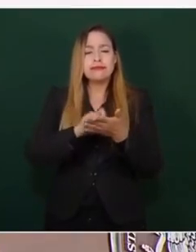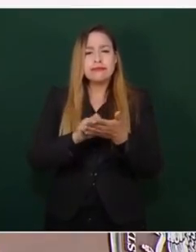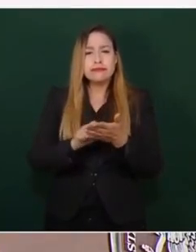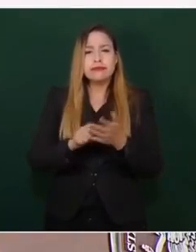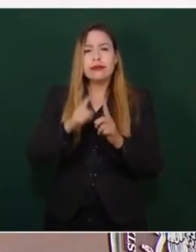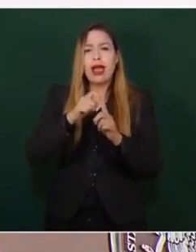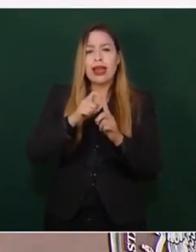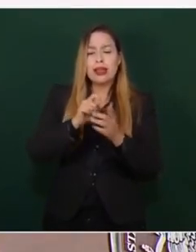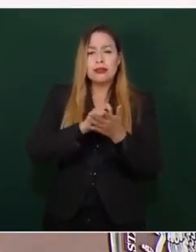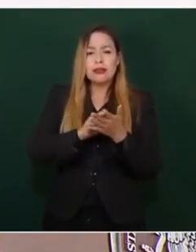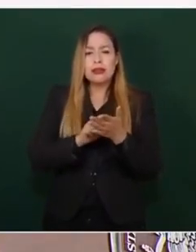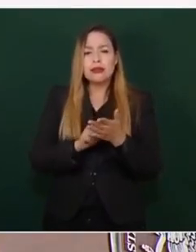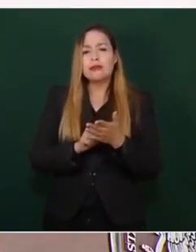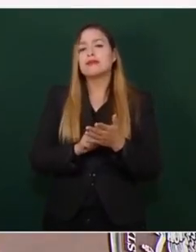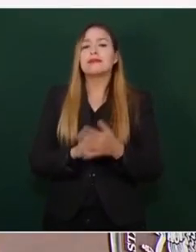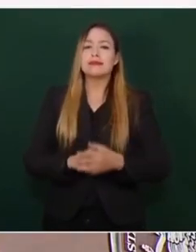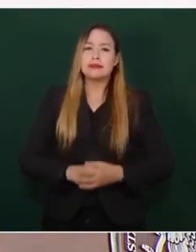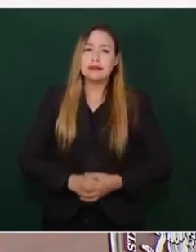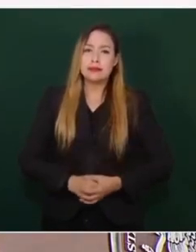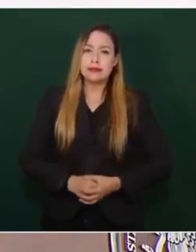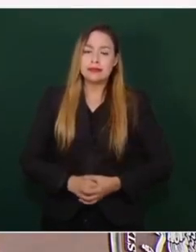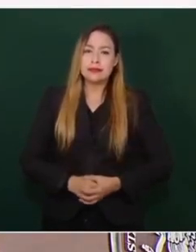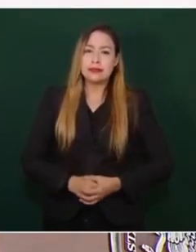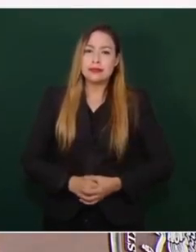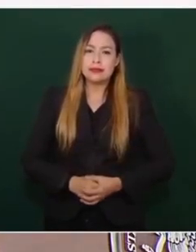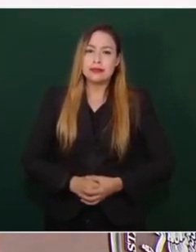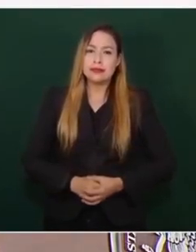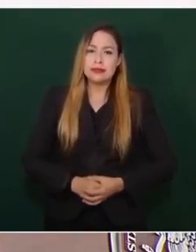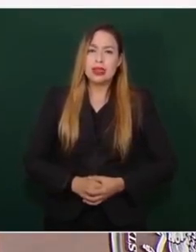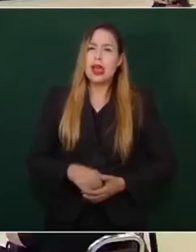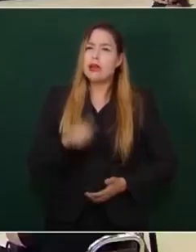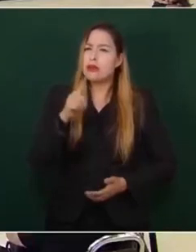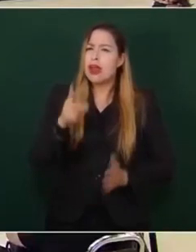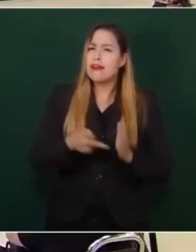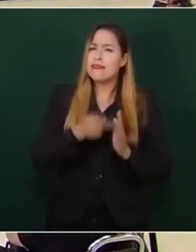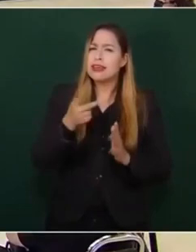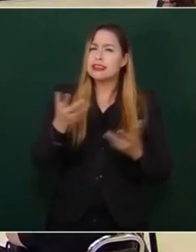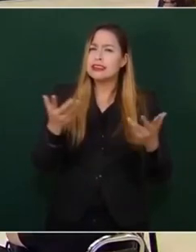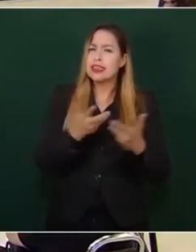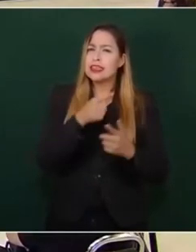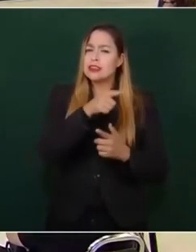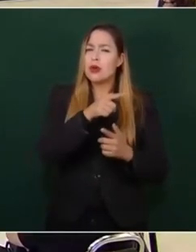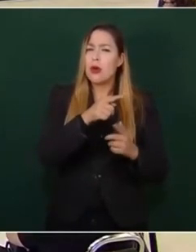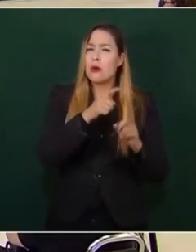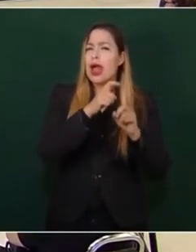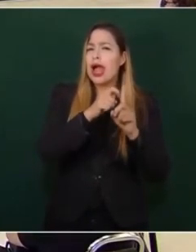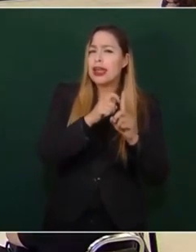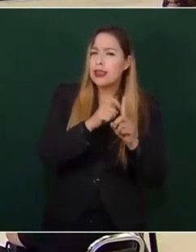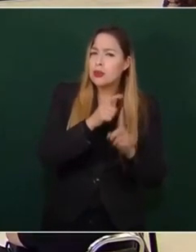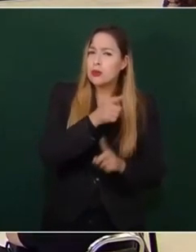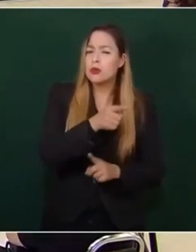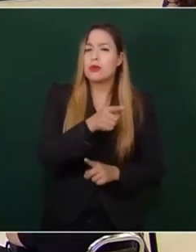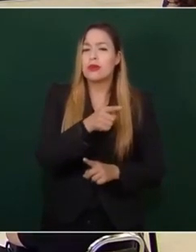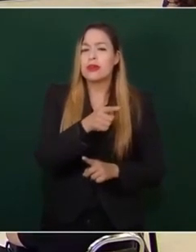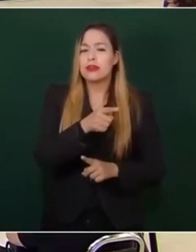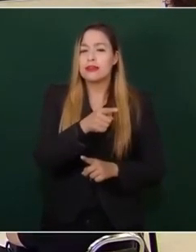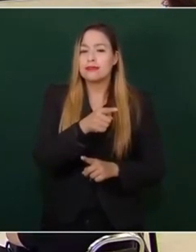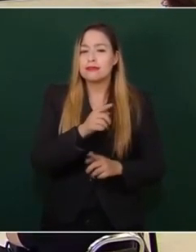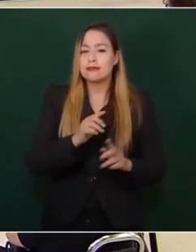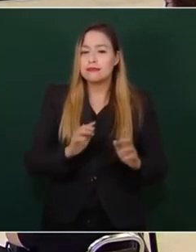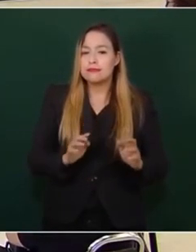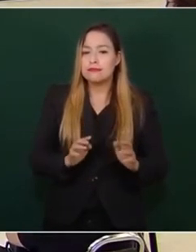a ver si Jesús… Sí, sí,